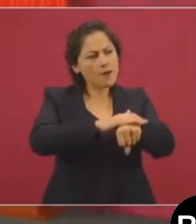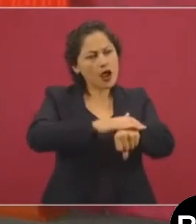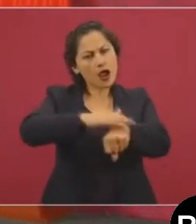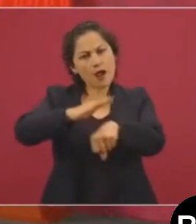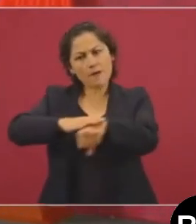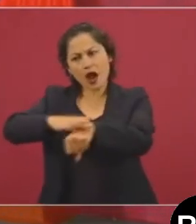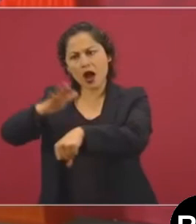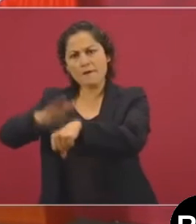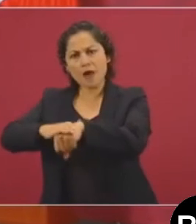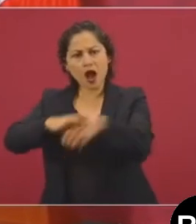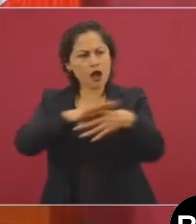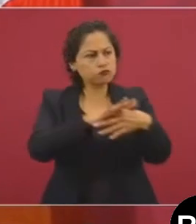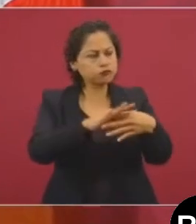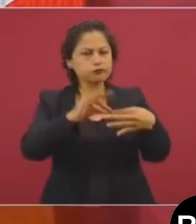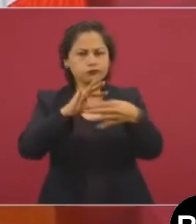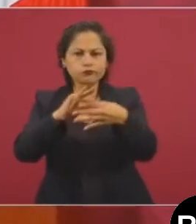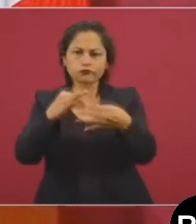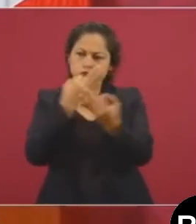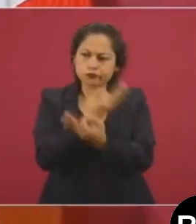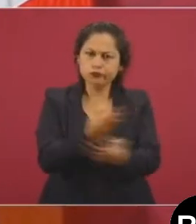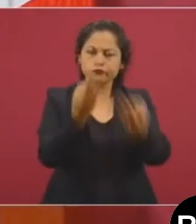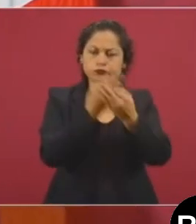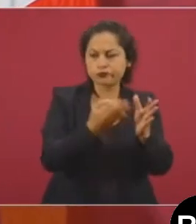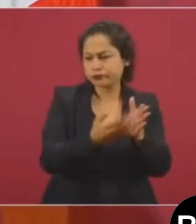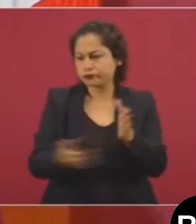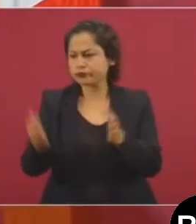de estos procesos.